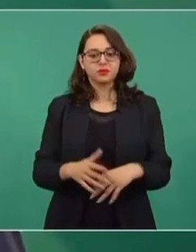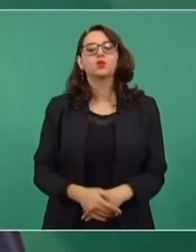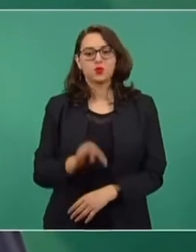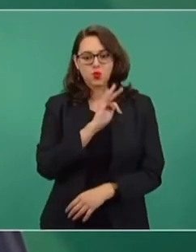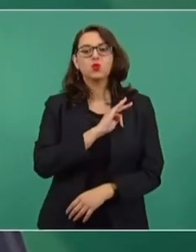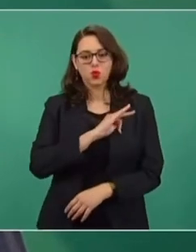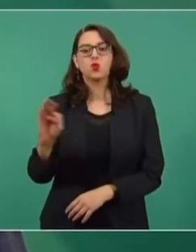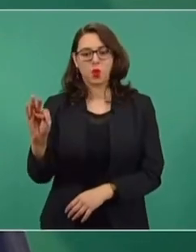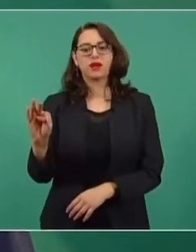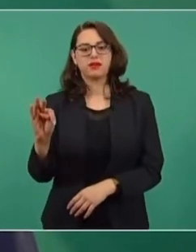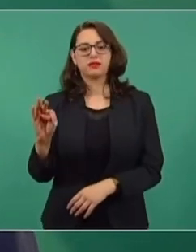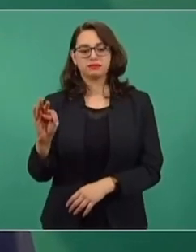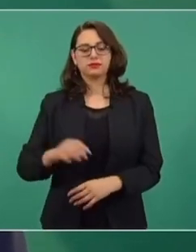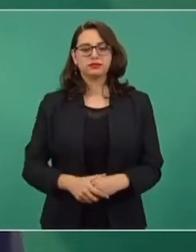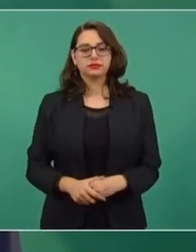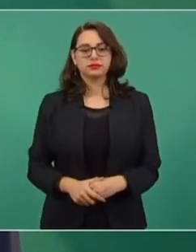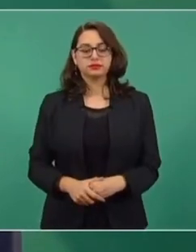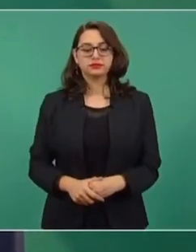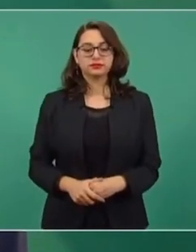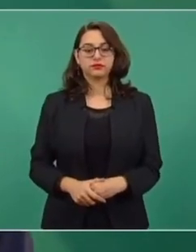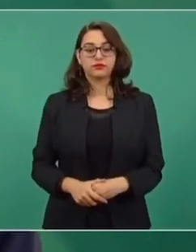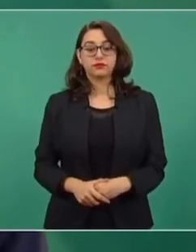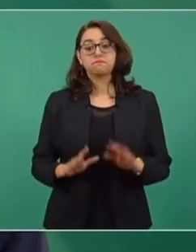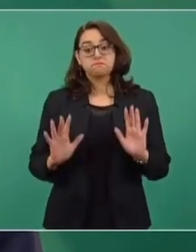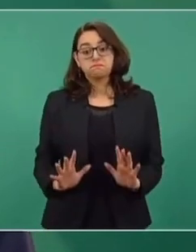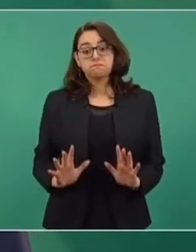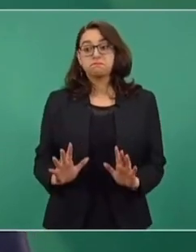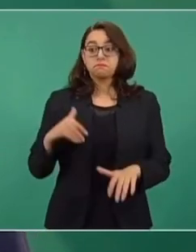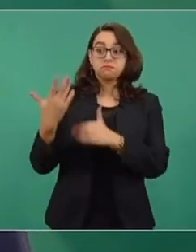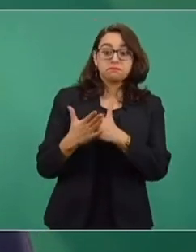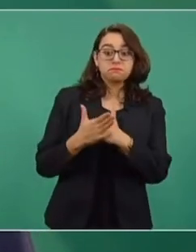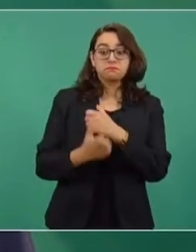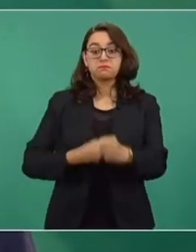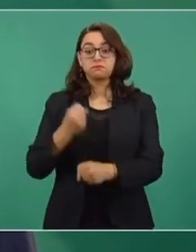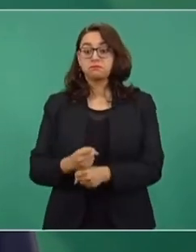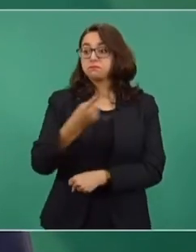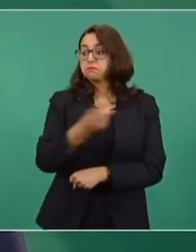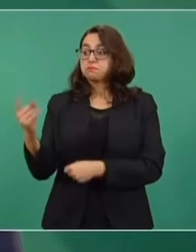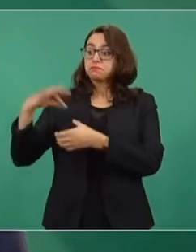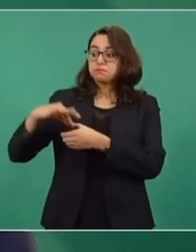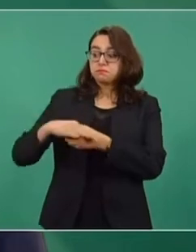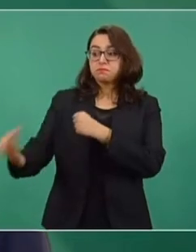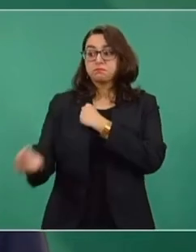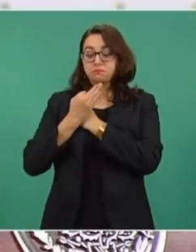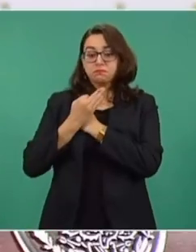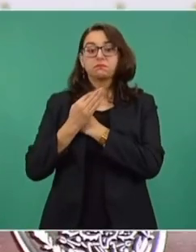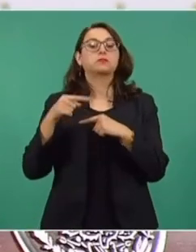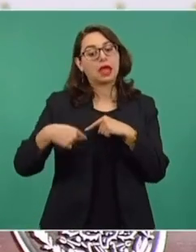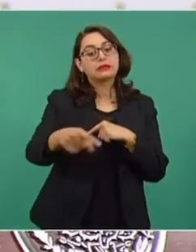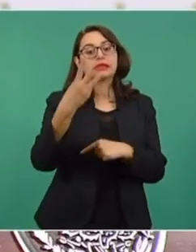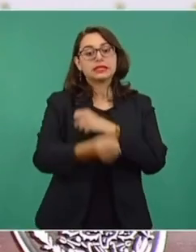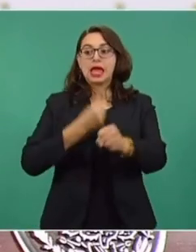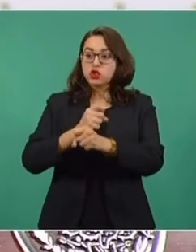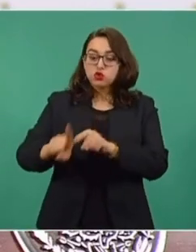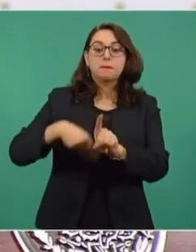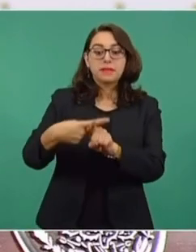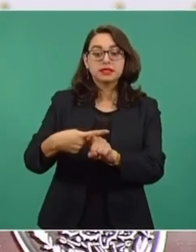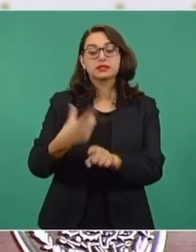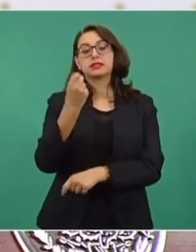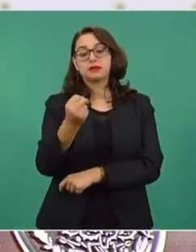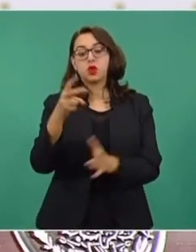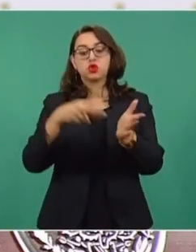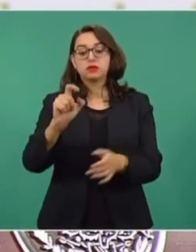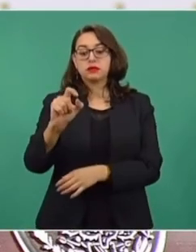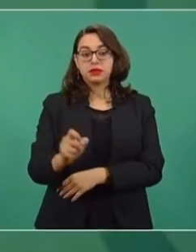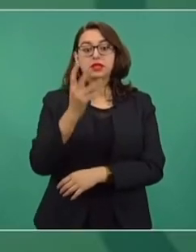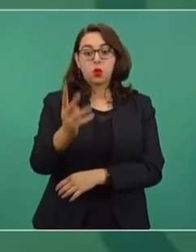puede. Y voy a tener más tiempo, si así lo decide la gente, si termino a finales de septiembre del 24. Y como